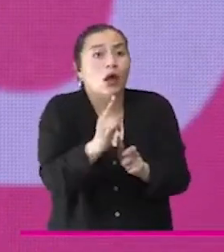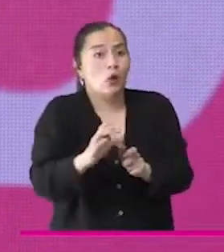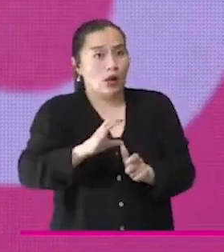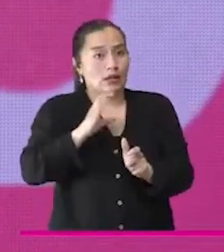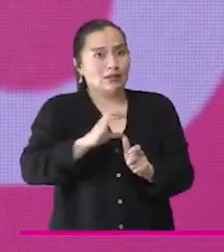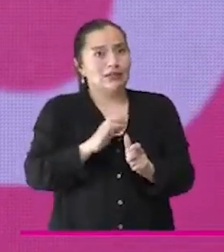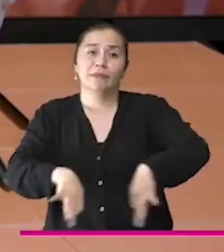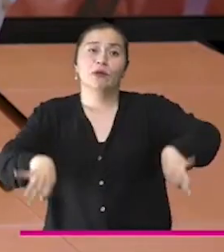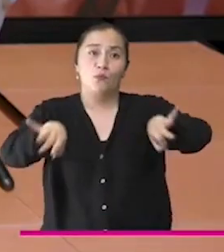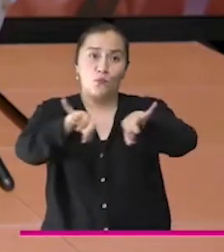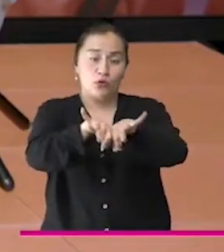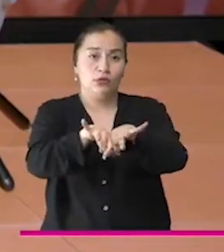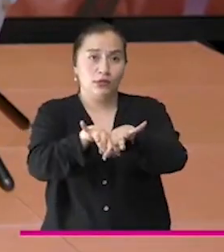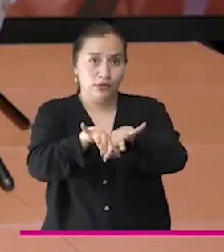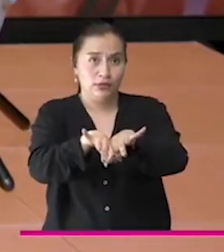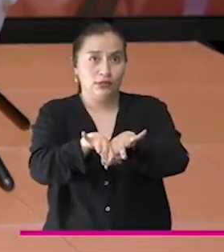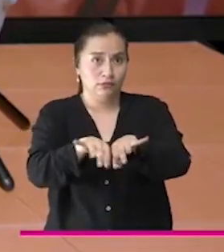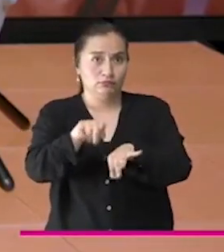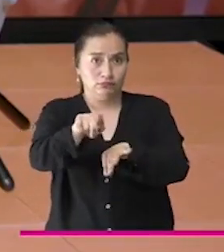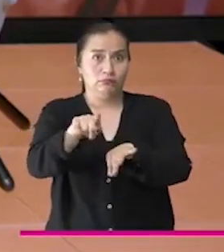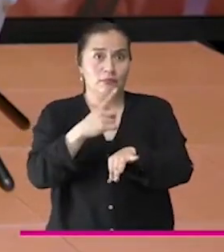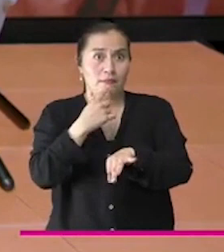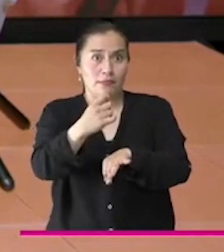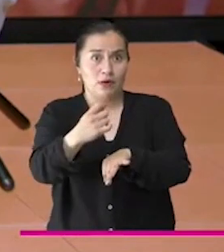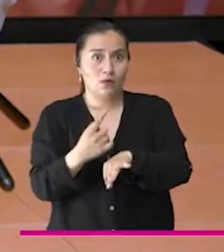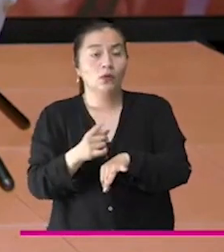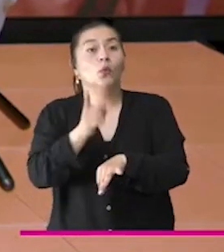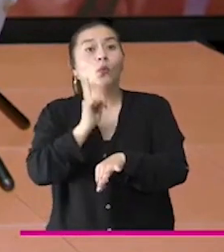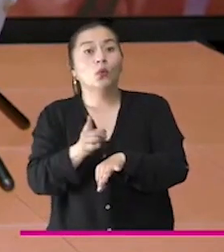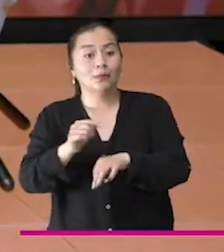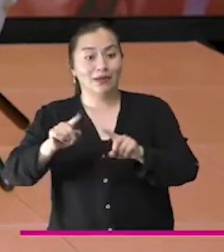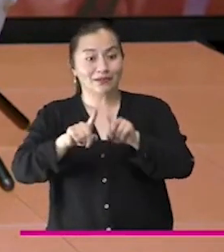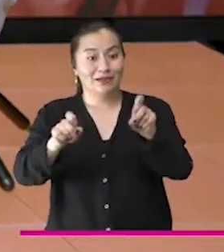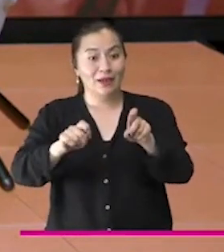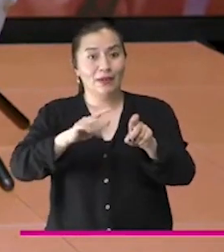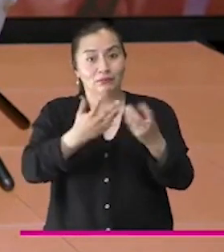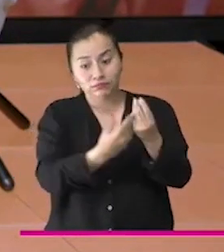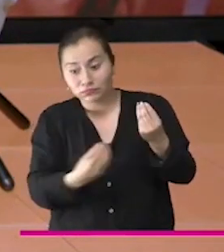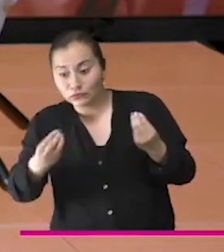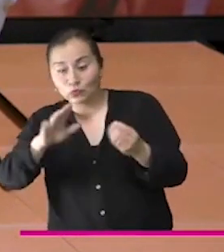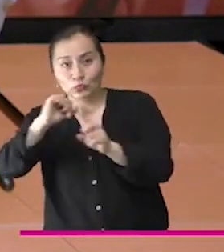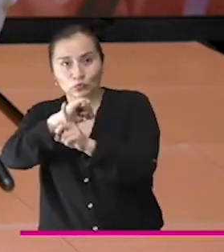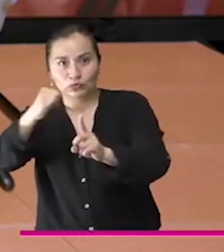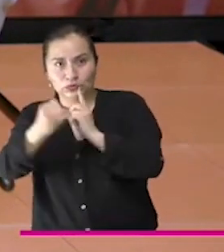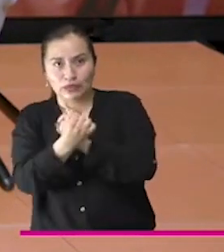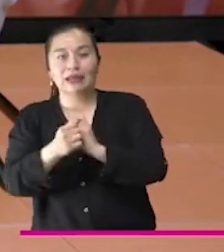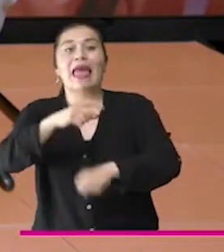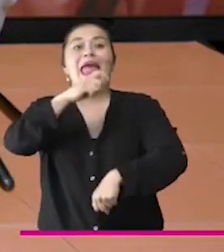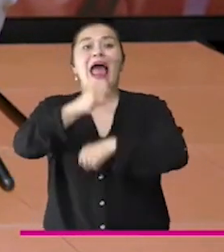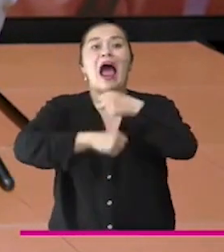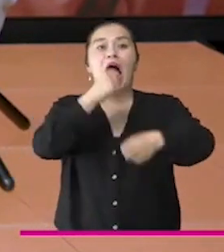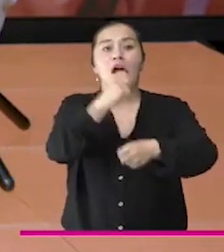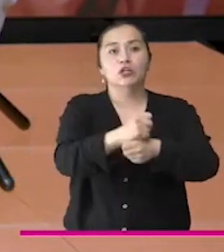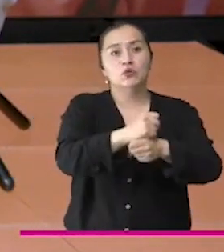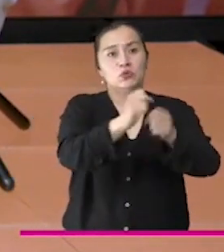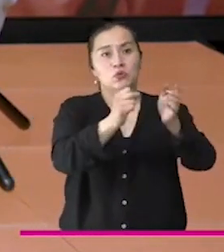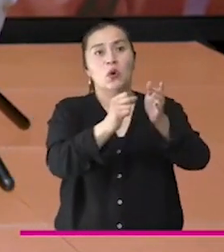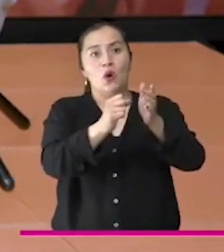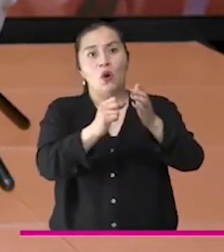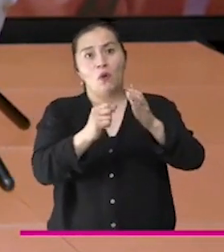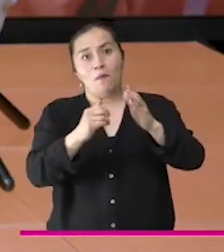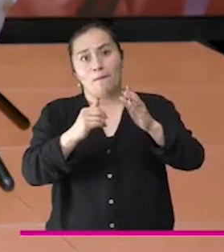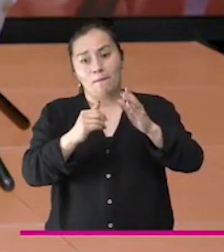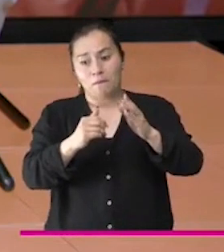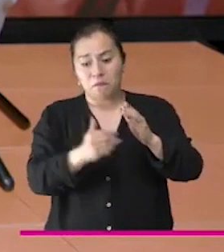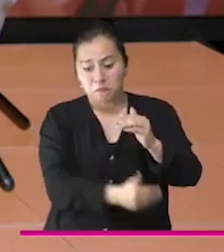población vulnerable. Nosotros desde el sector social trabajamos con todos los rangos etarios. La población que más